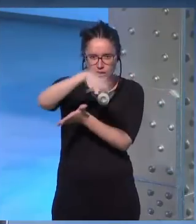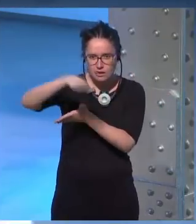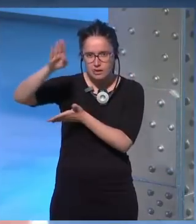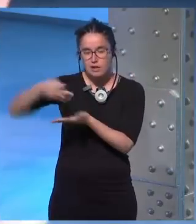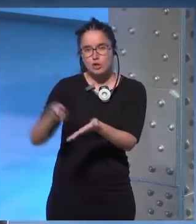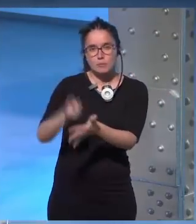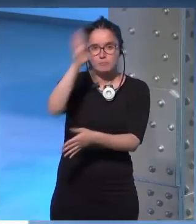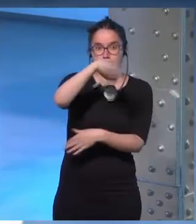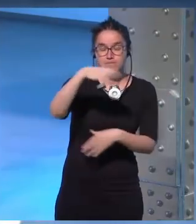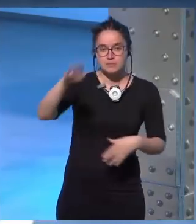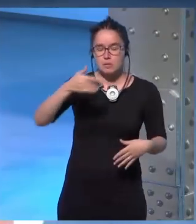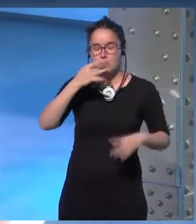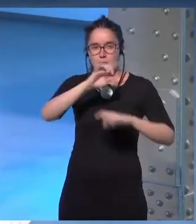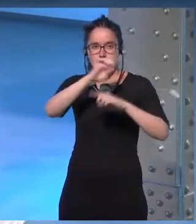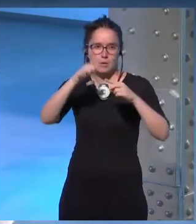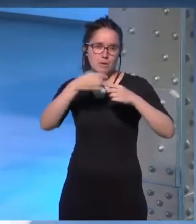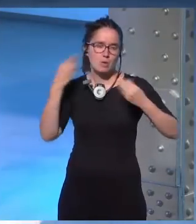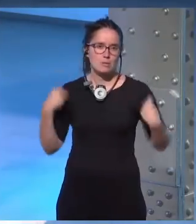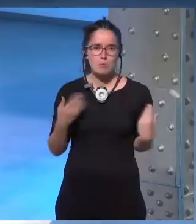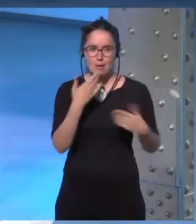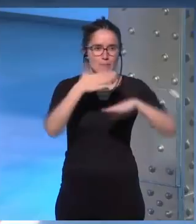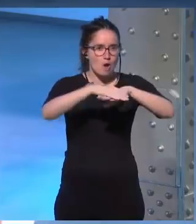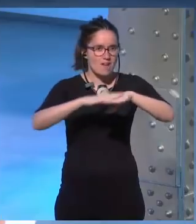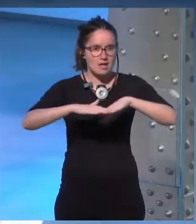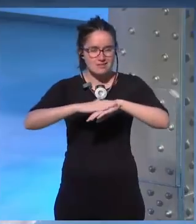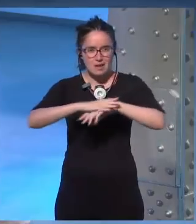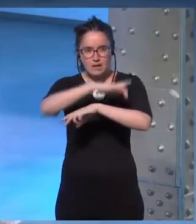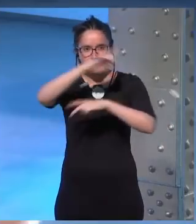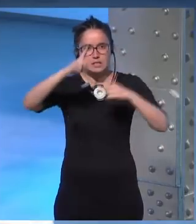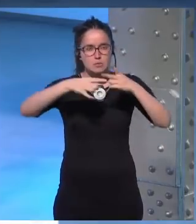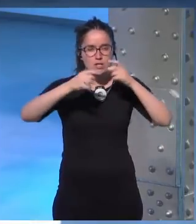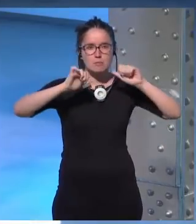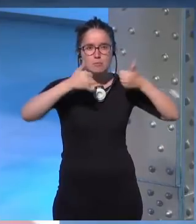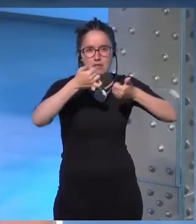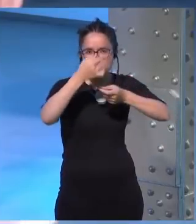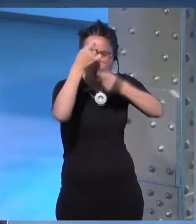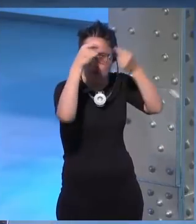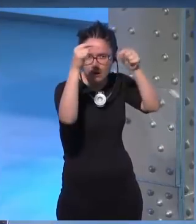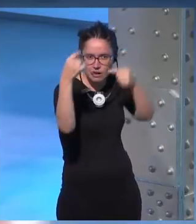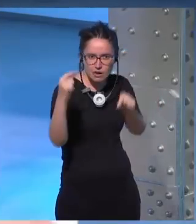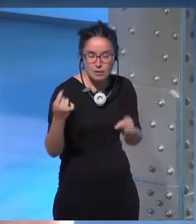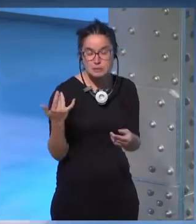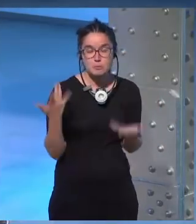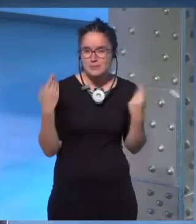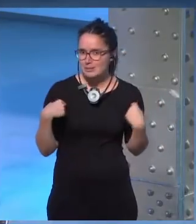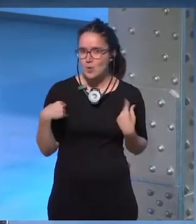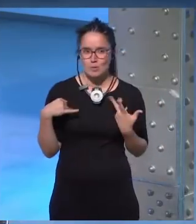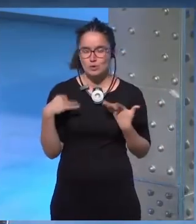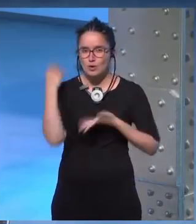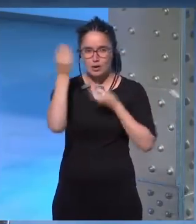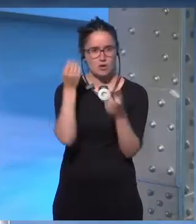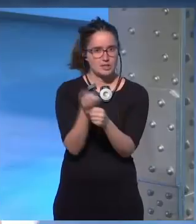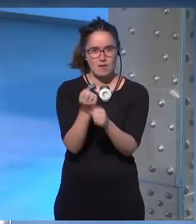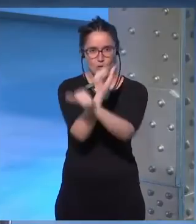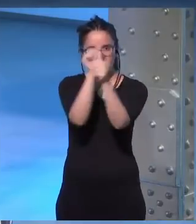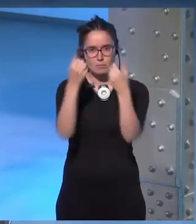en una pintura al óleo primero haces la base y luego vas poniendo los retoques bueno pues yo creo que trabajo